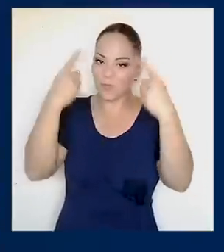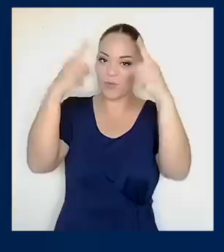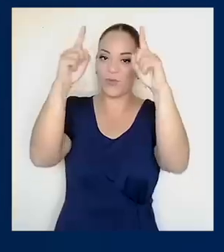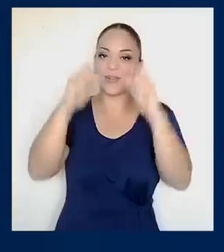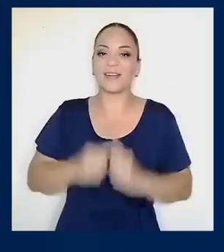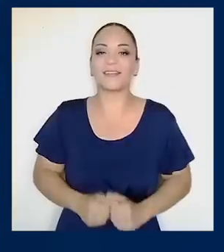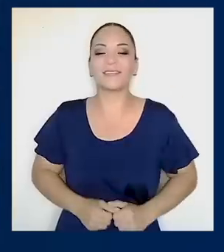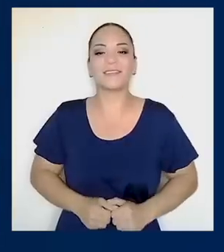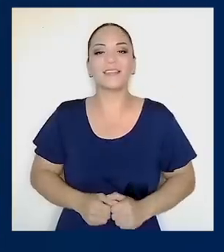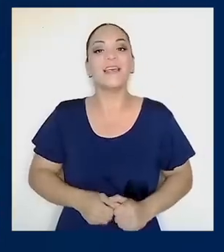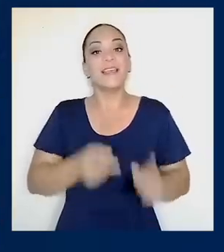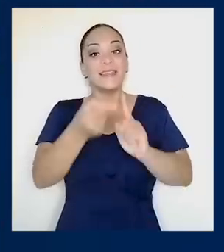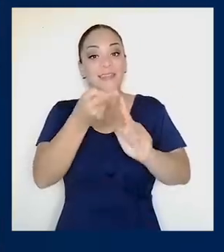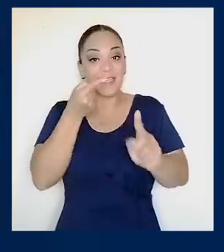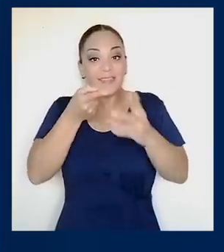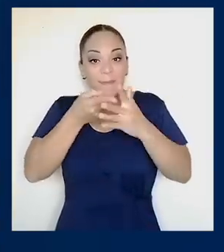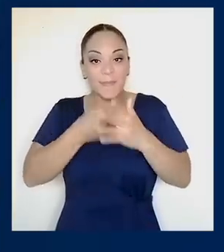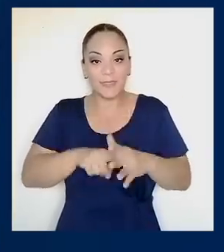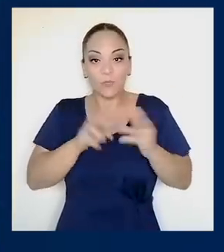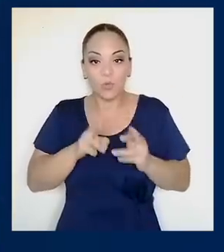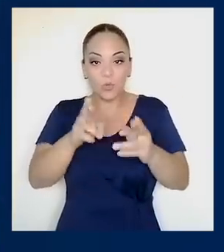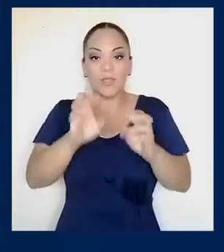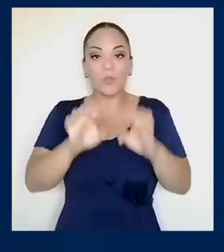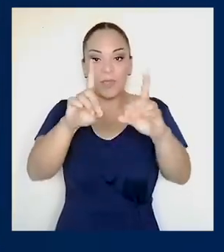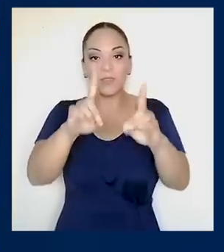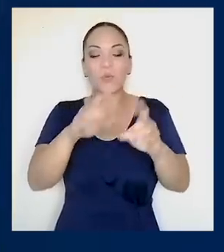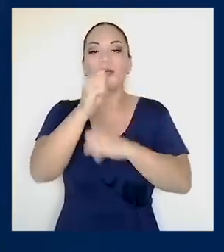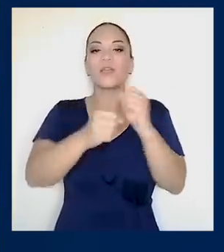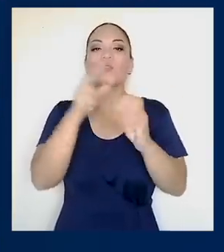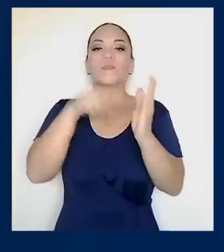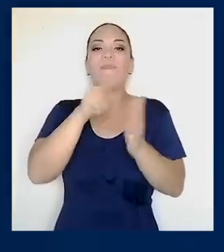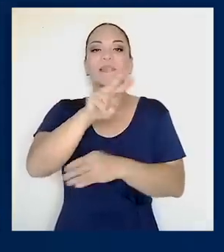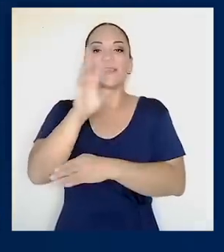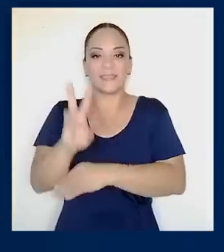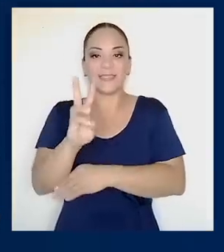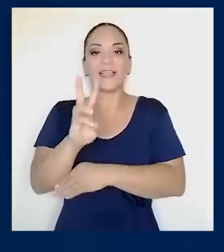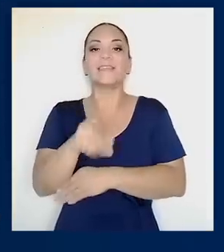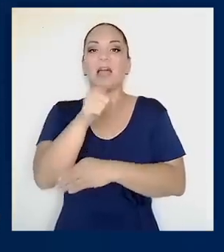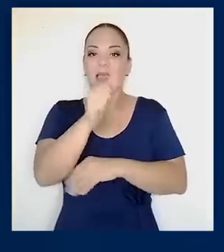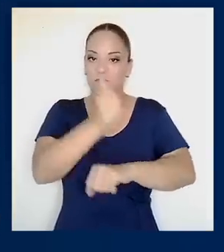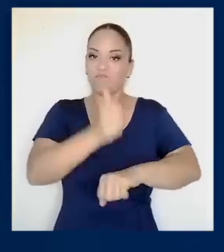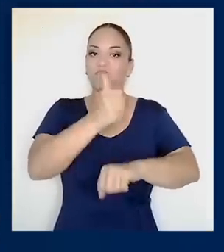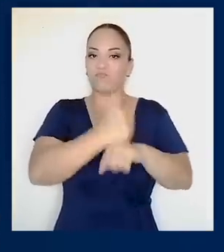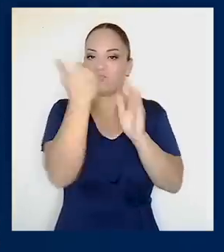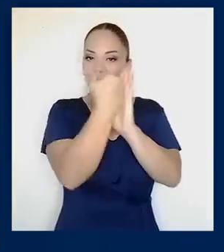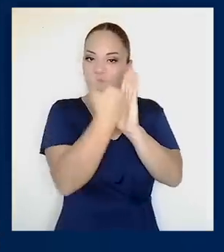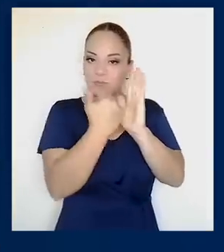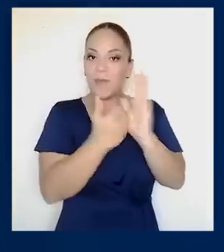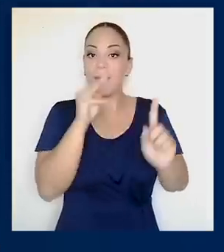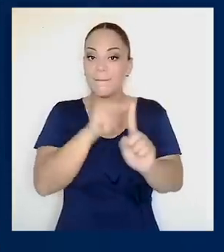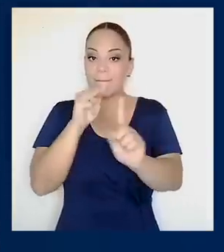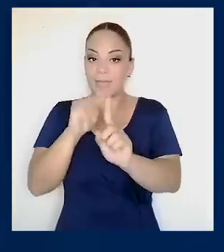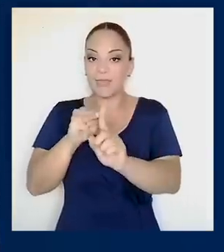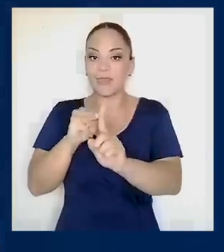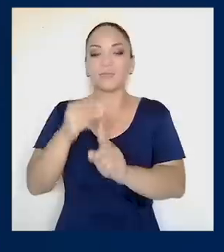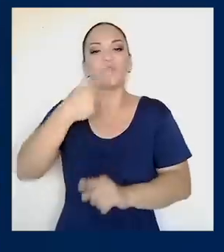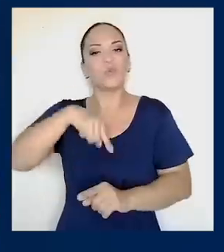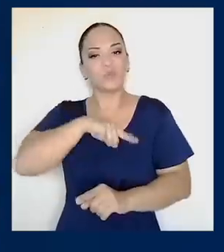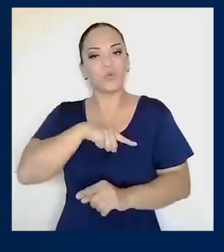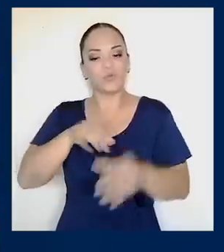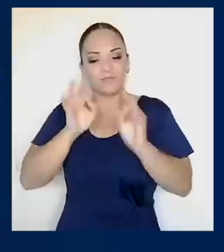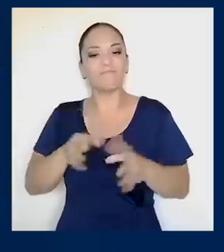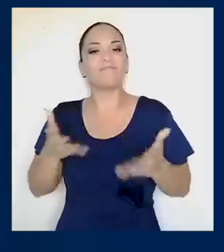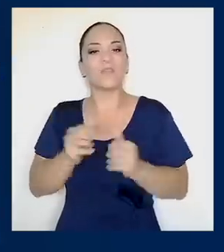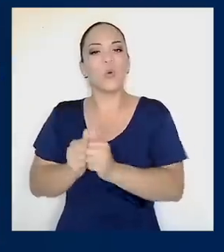se puede. Desde que lanzamos la Ruta de la Educación al 2026 en la que fijamos estas metas, decidimos